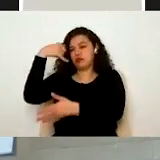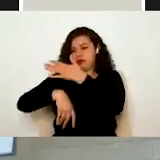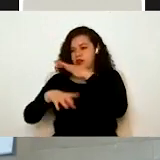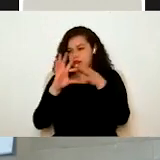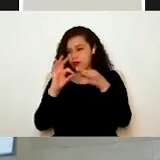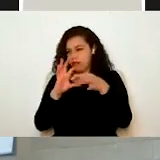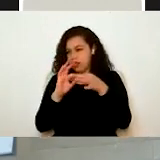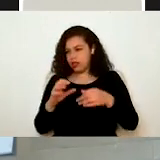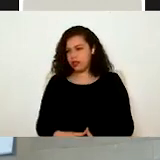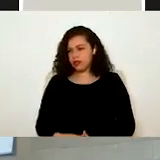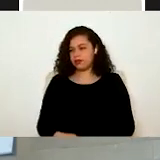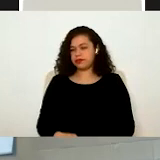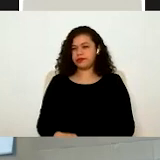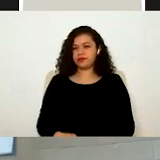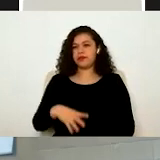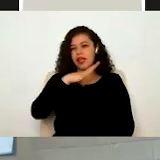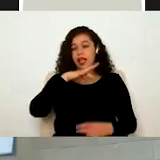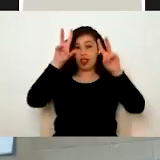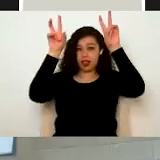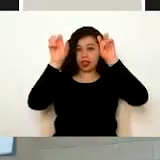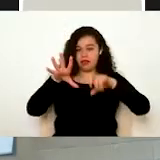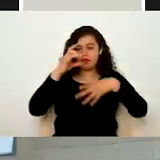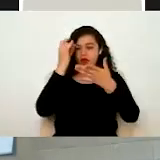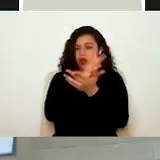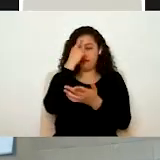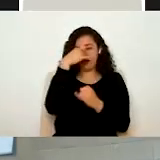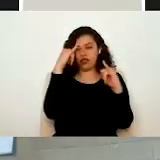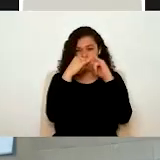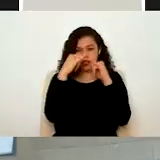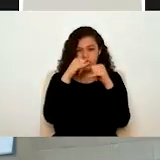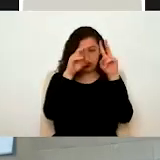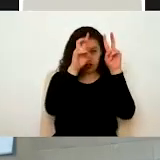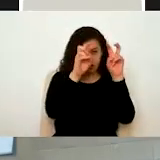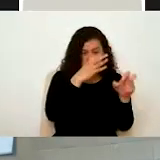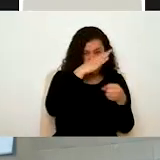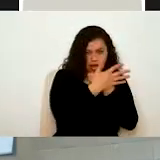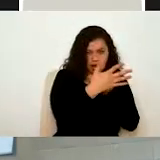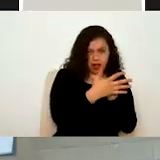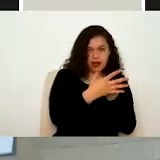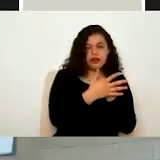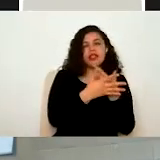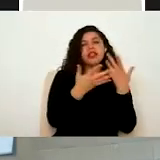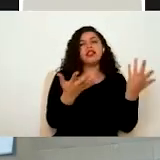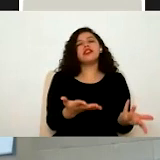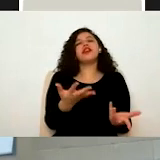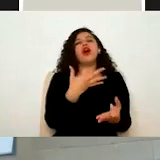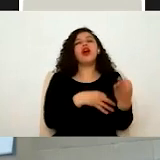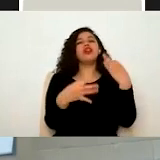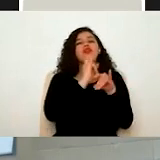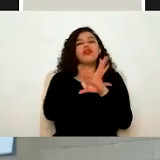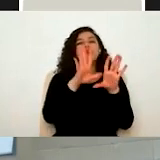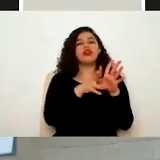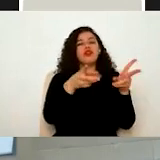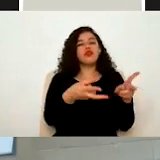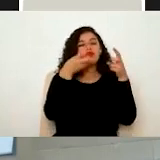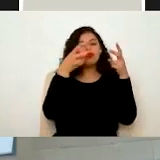Tenemos contenido exclusivo para las instituciones que tienen que ver con estos avisos y las circulares que se generan dentro de la